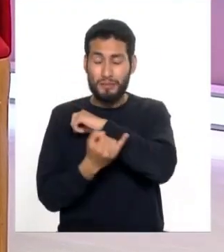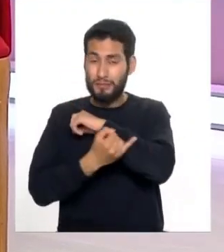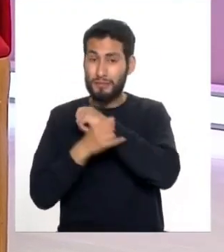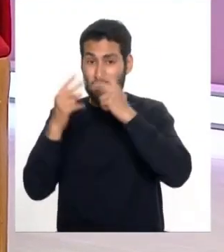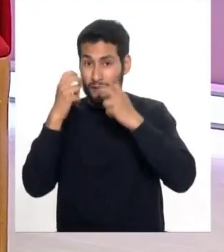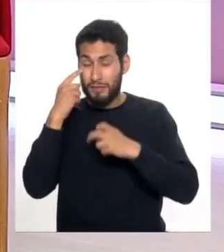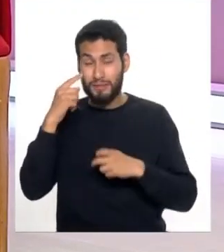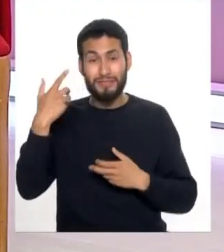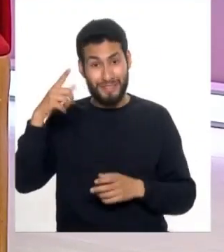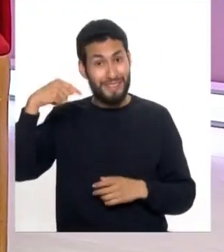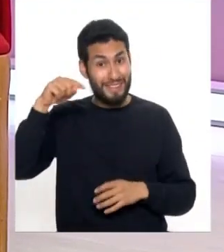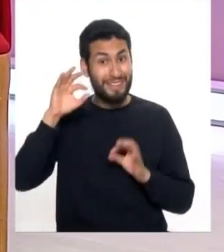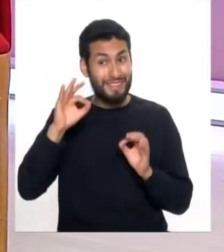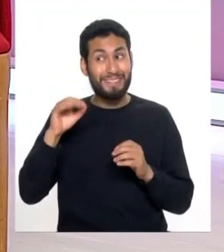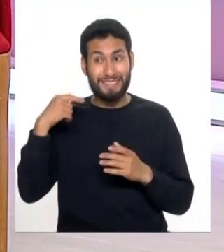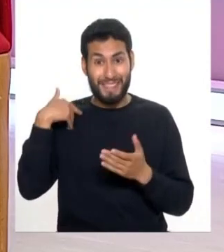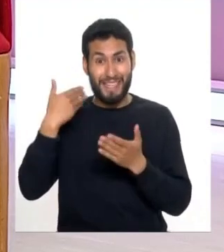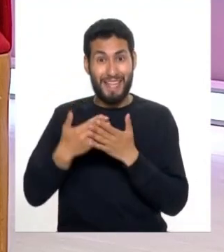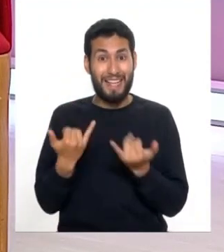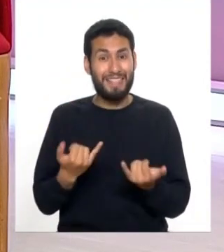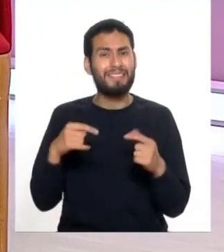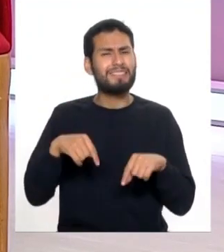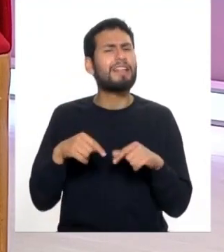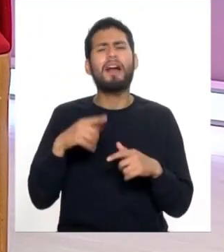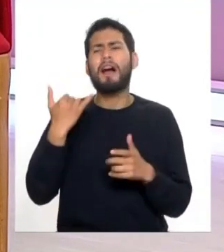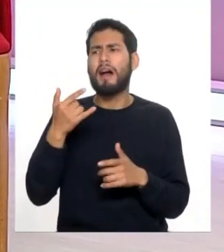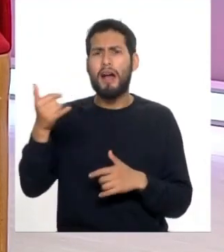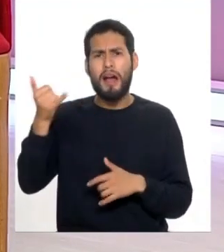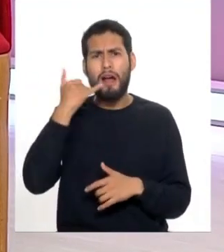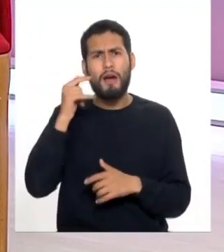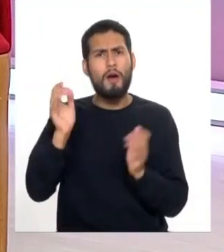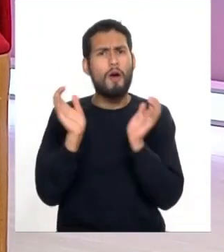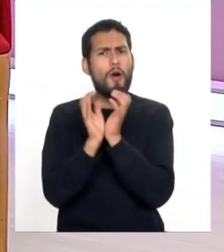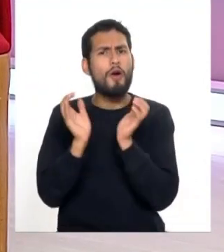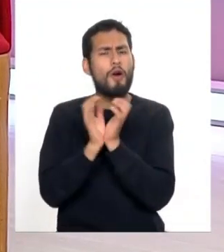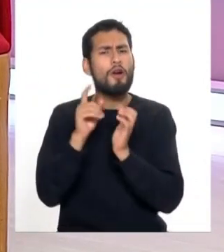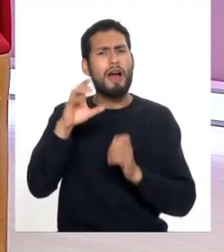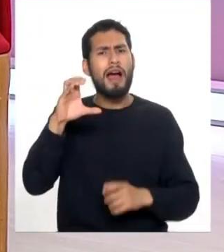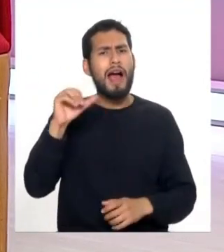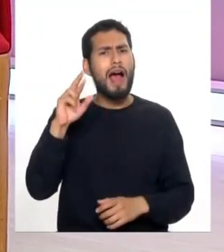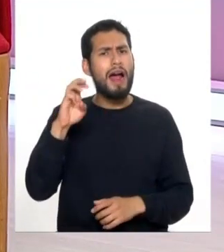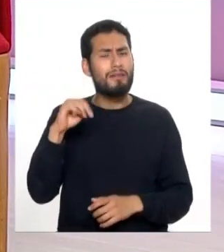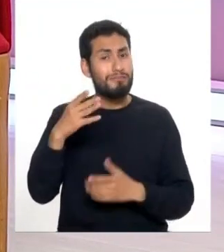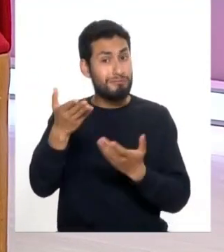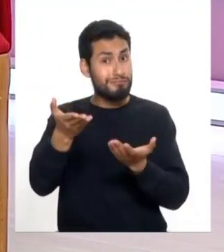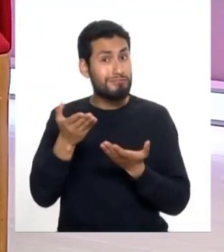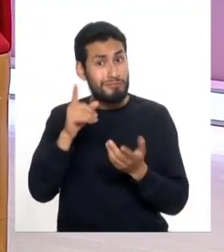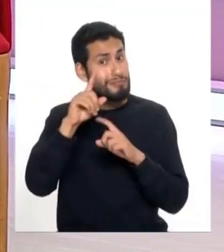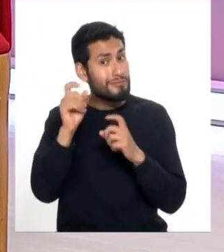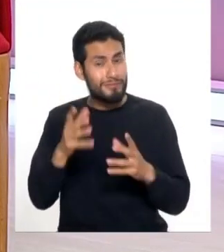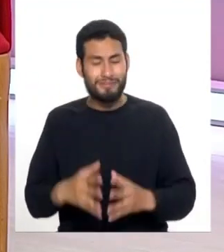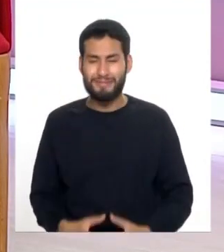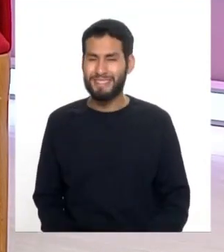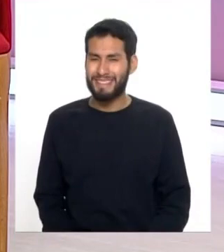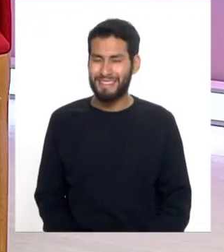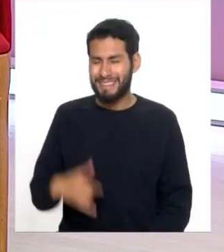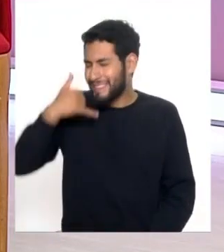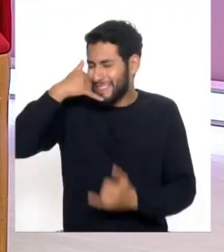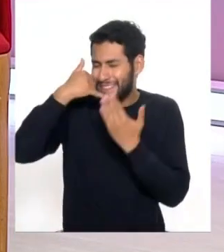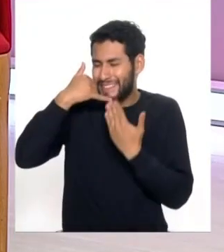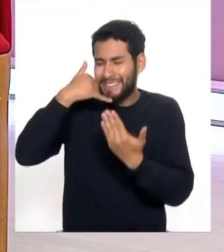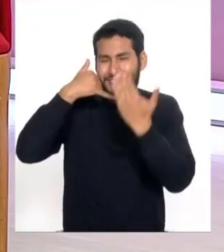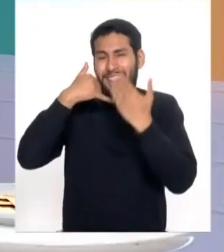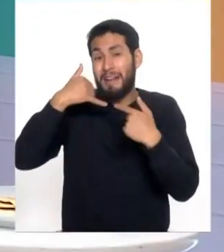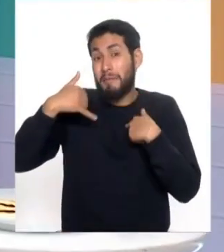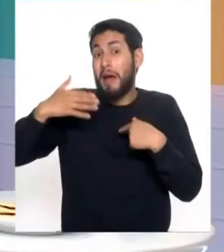con la doctora pero tenemos ya una llamada de surco Carmen, buenos días ¿cuál es su consulta? Buenos días señorita tengo